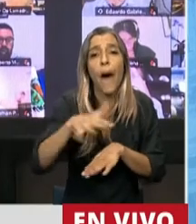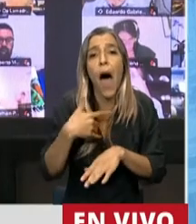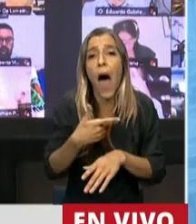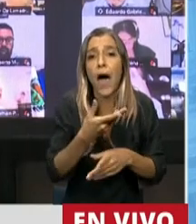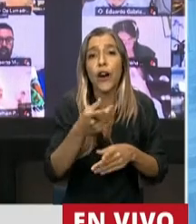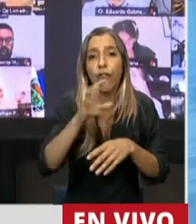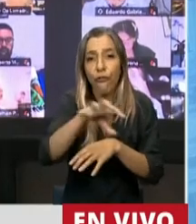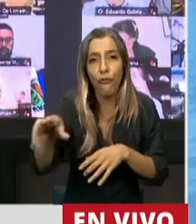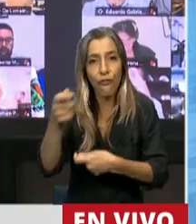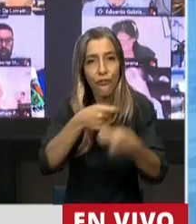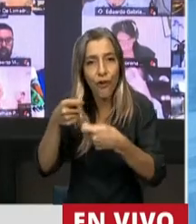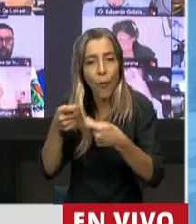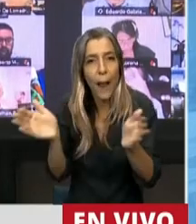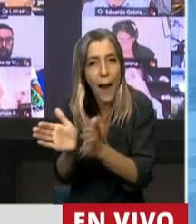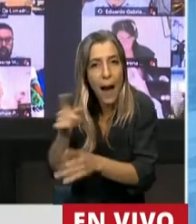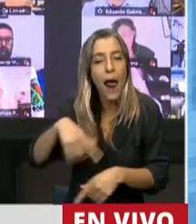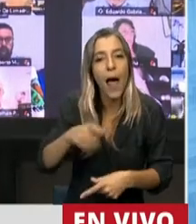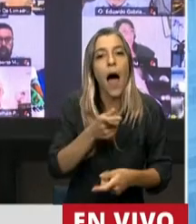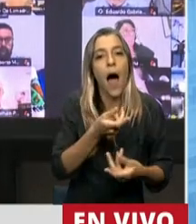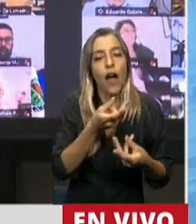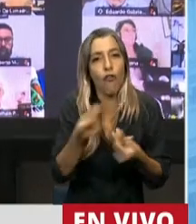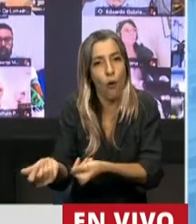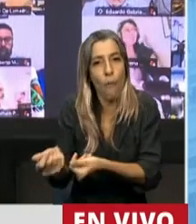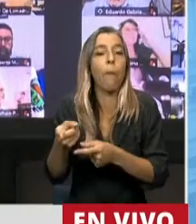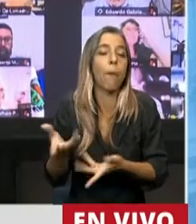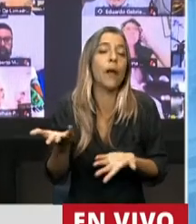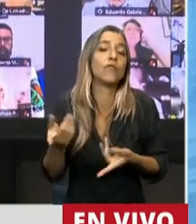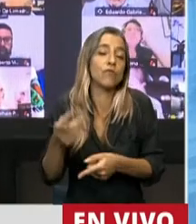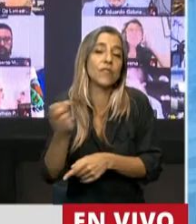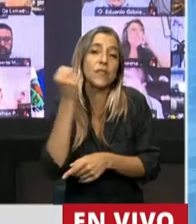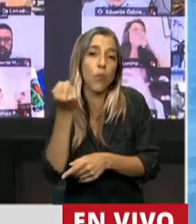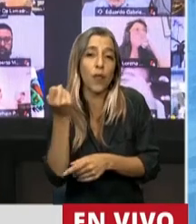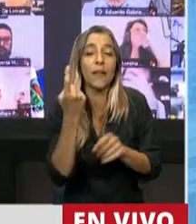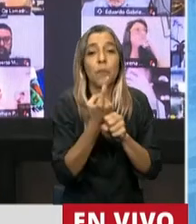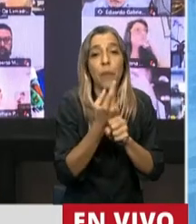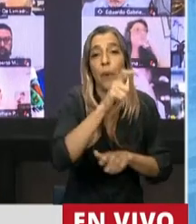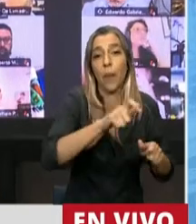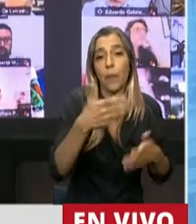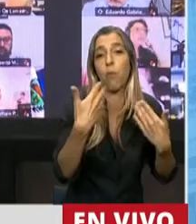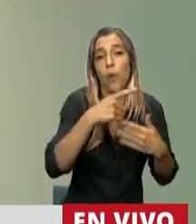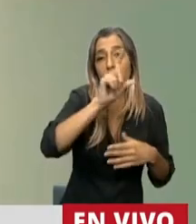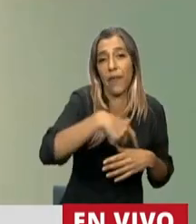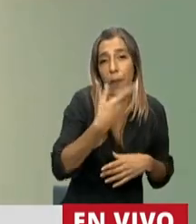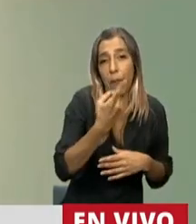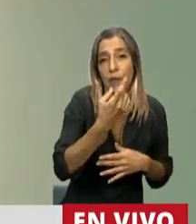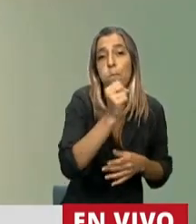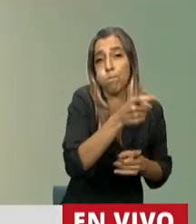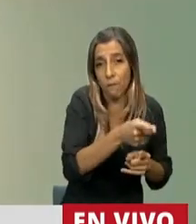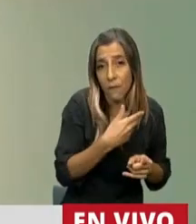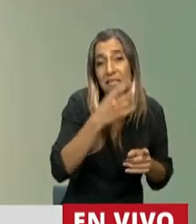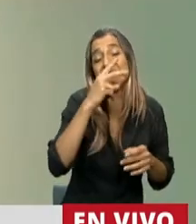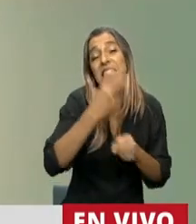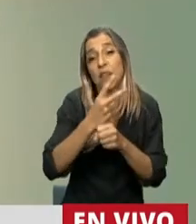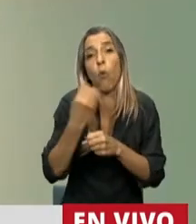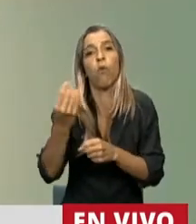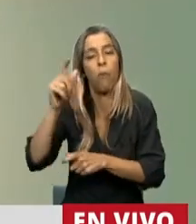pequeños comerciantes primero que tengan la posibilidad de bancarizarse que las operaciones digamos y en esto ayuda a la macroeconomía tanto